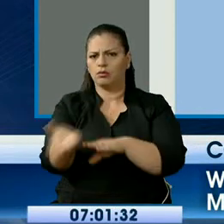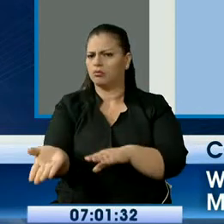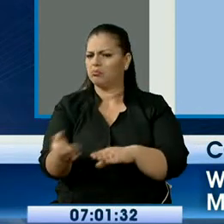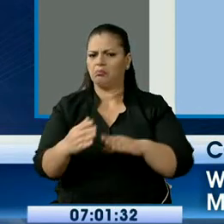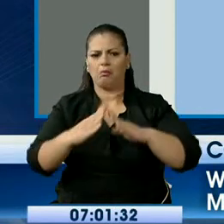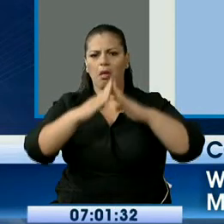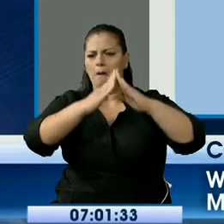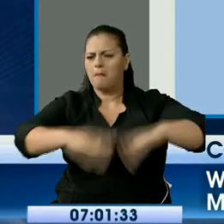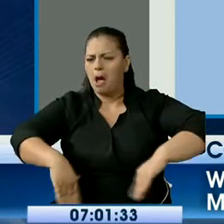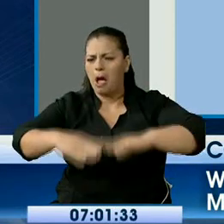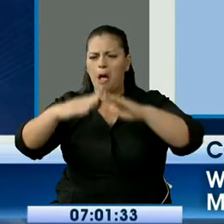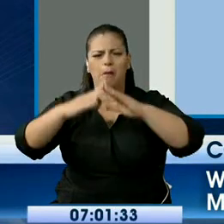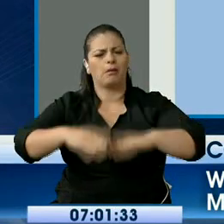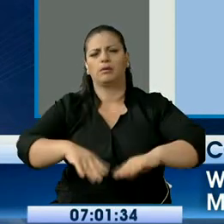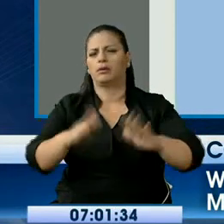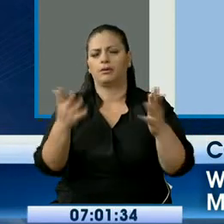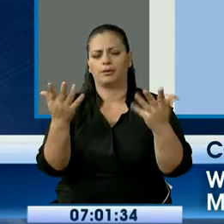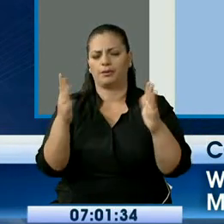anoche.